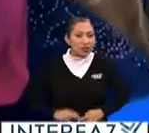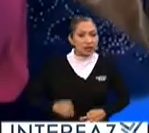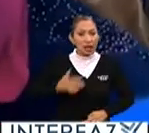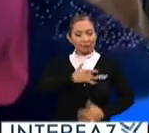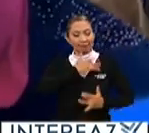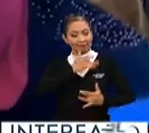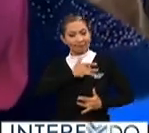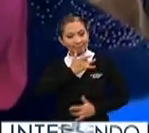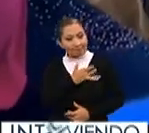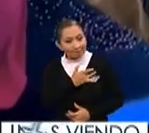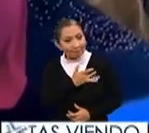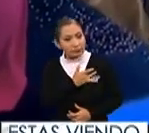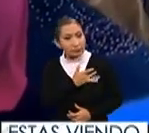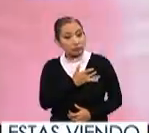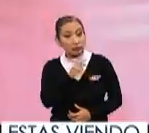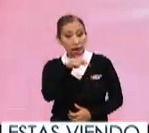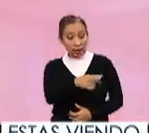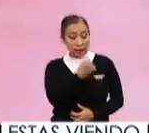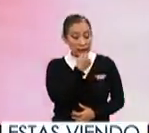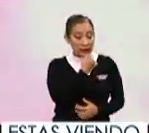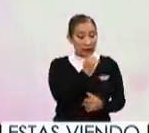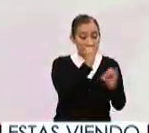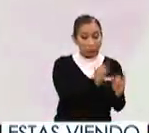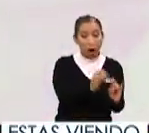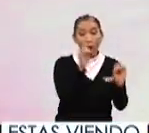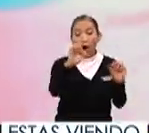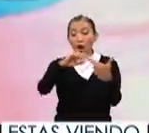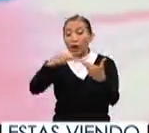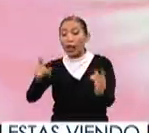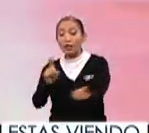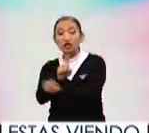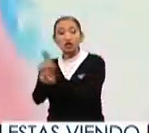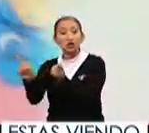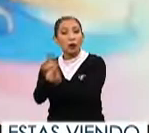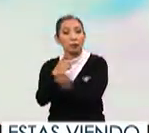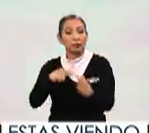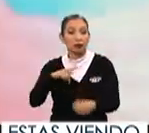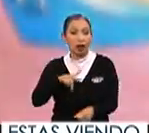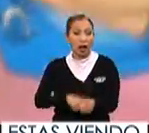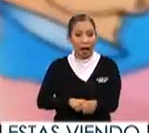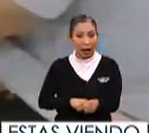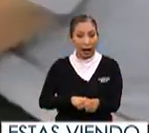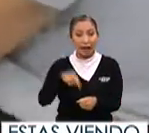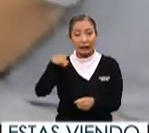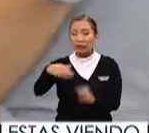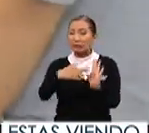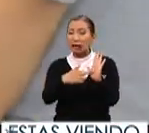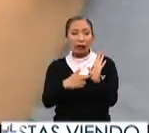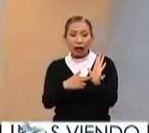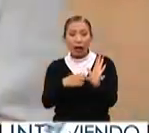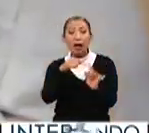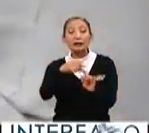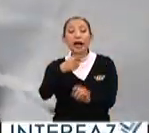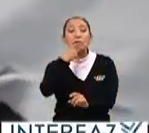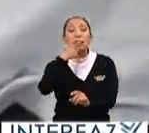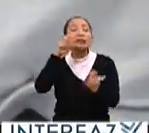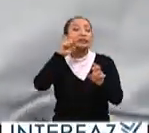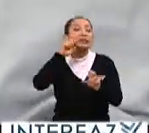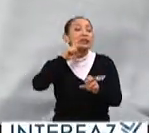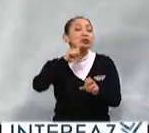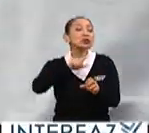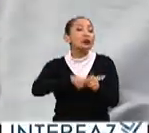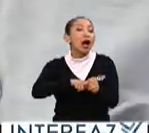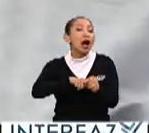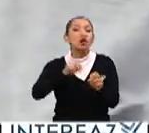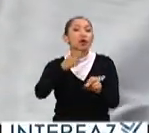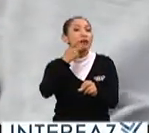y emocional, tanto individual como en las relaciones personales. La premisa es que hablar de sexualidad